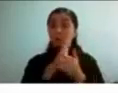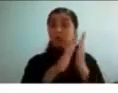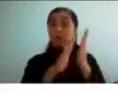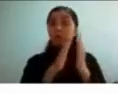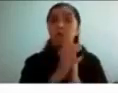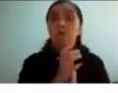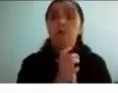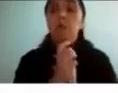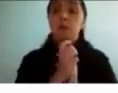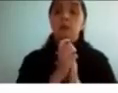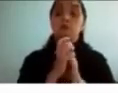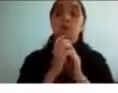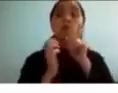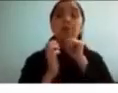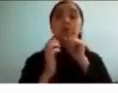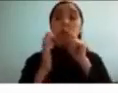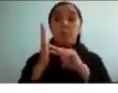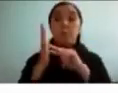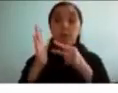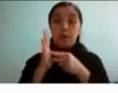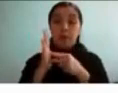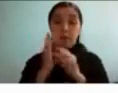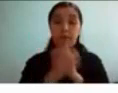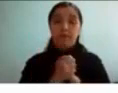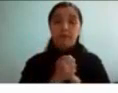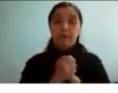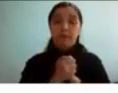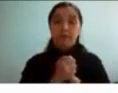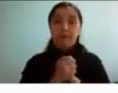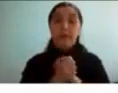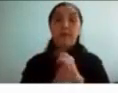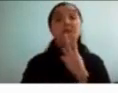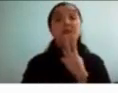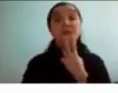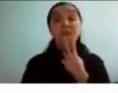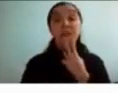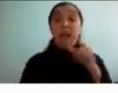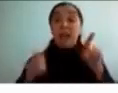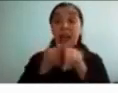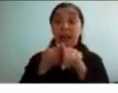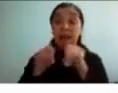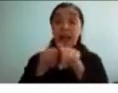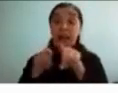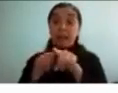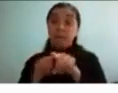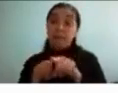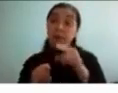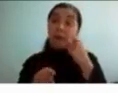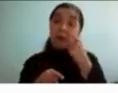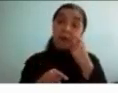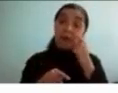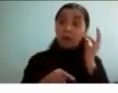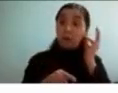tuve algunos percances entonces antes vivía con mis hermanos dije ok este es el momento de irme